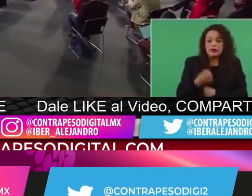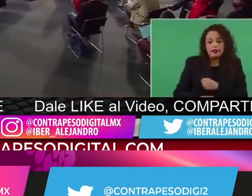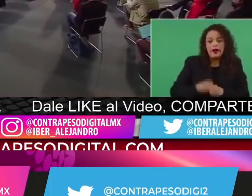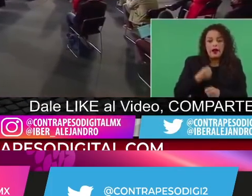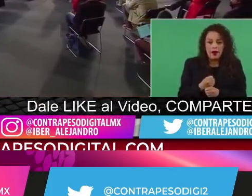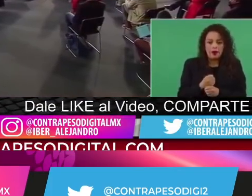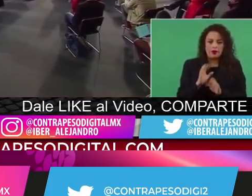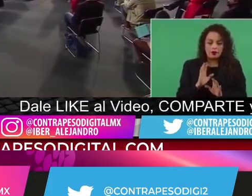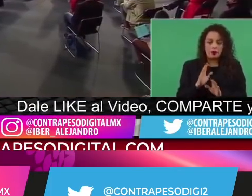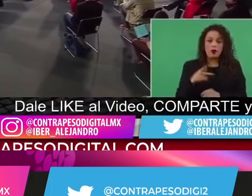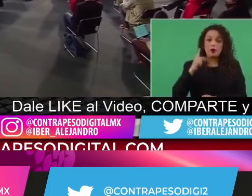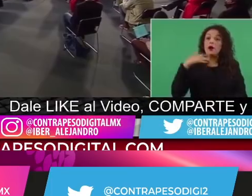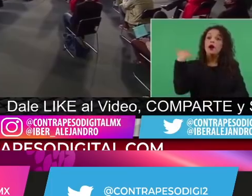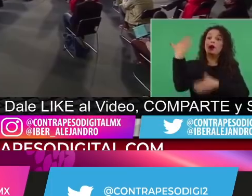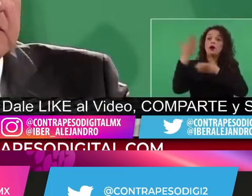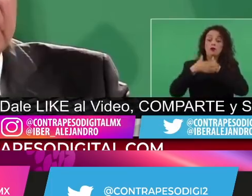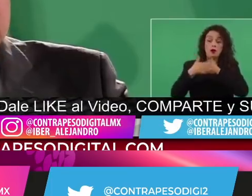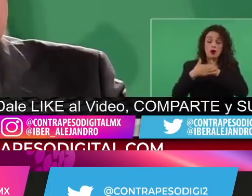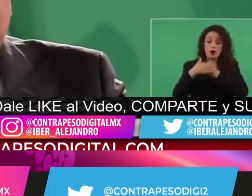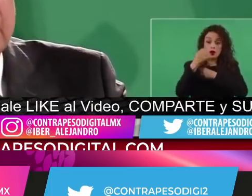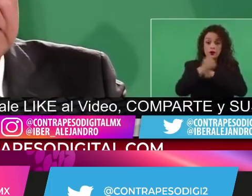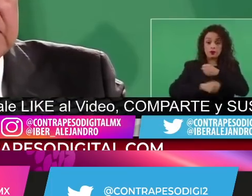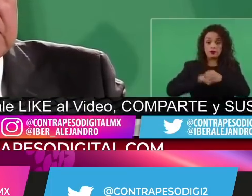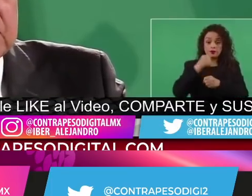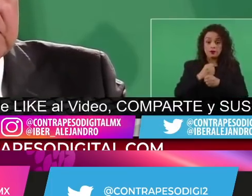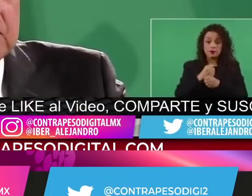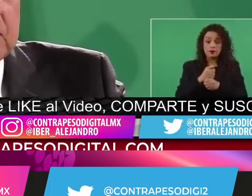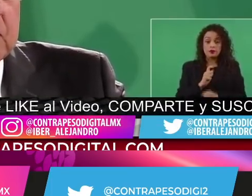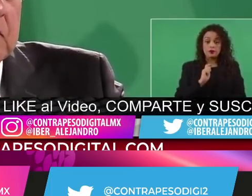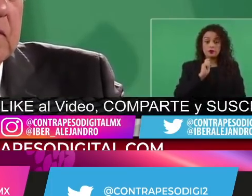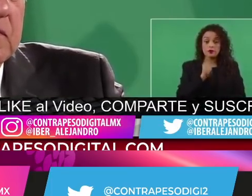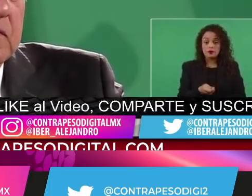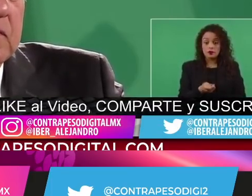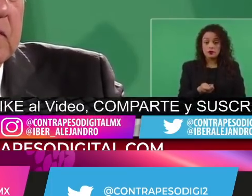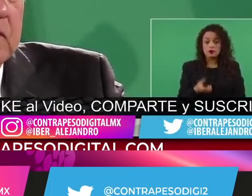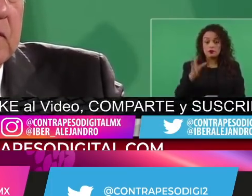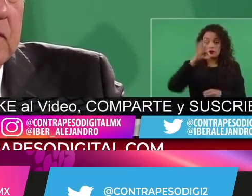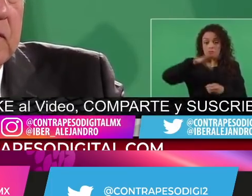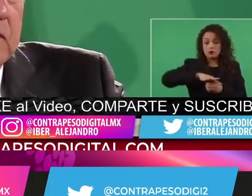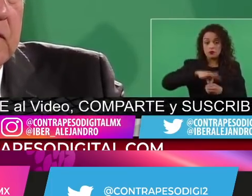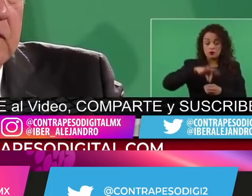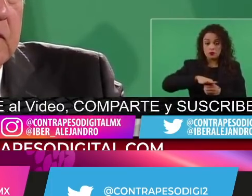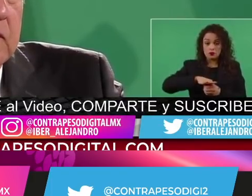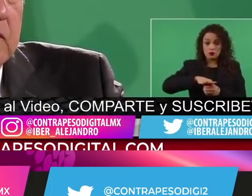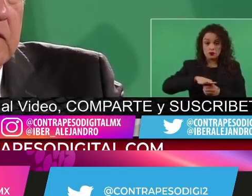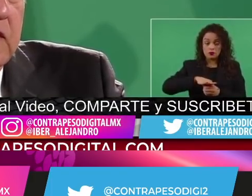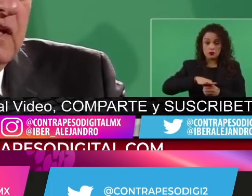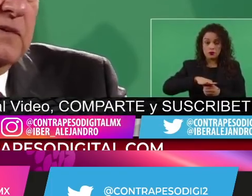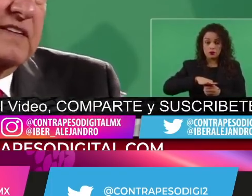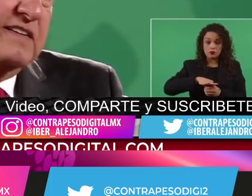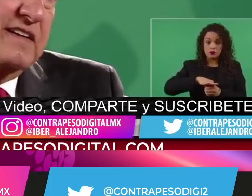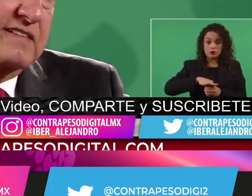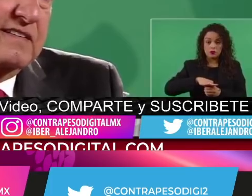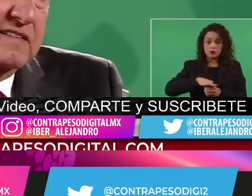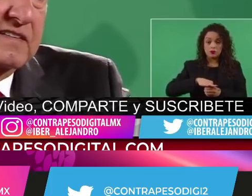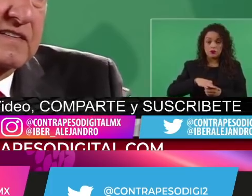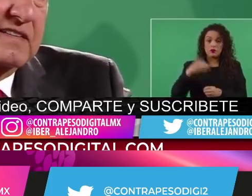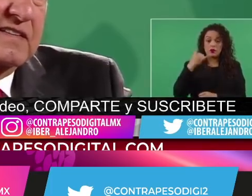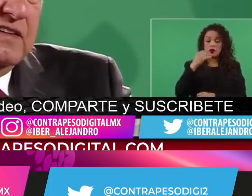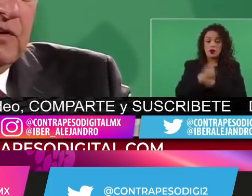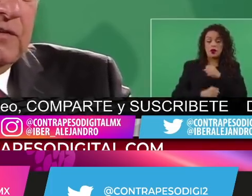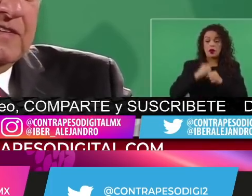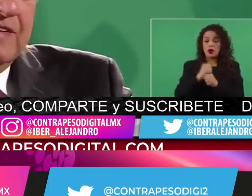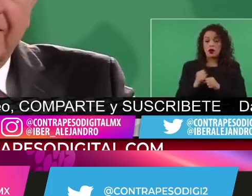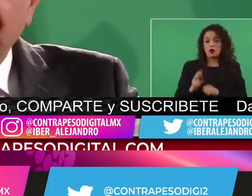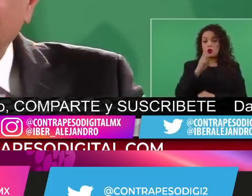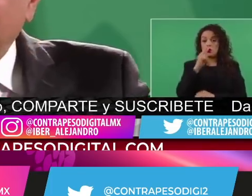quiere pasar al mando militar. Pero no nos engañemos, en todos los países donde hay Guardia Nacional, está comandado por